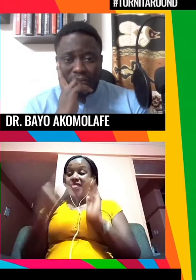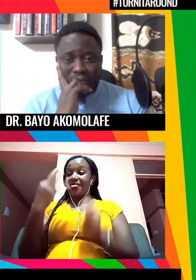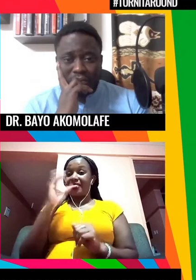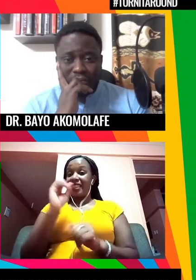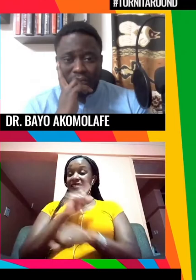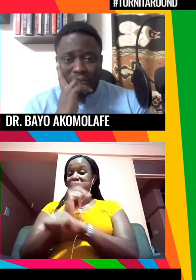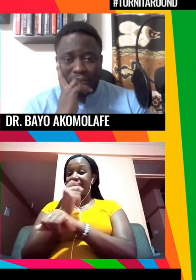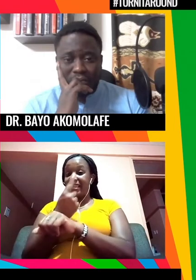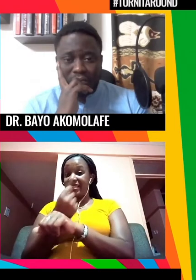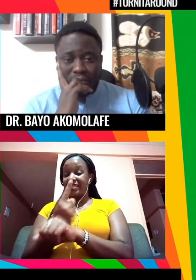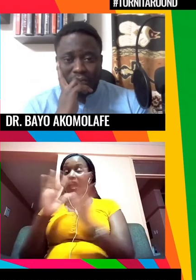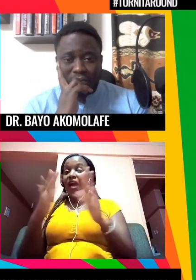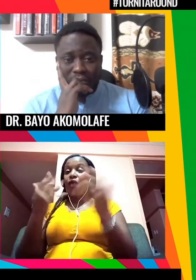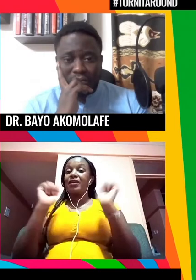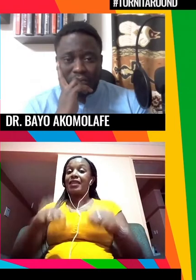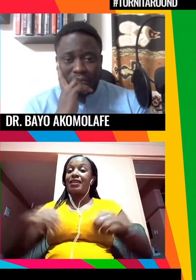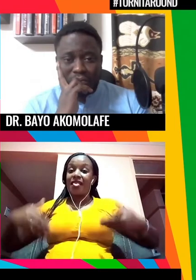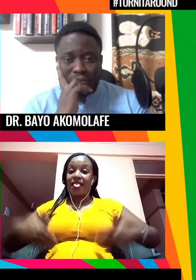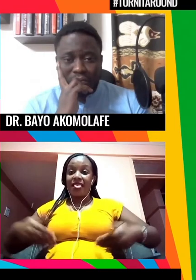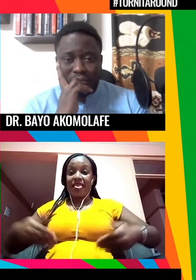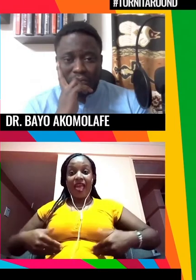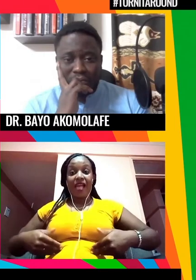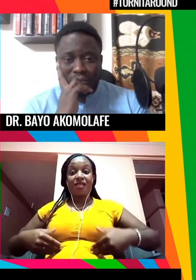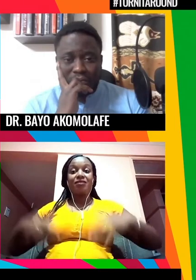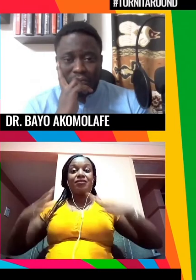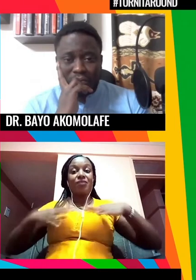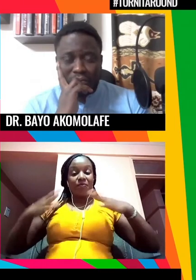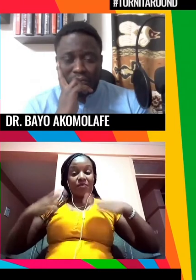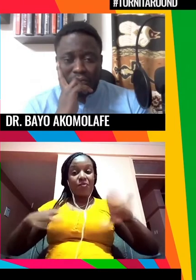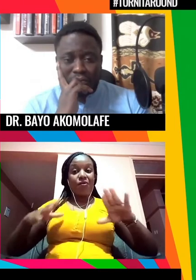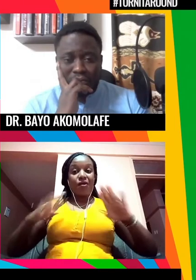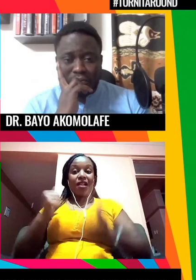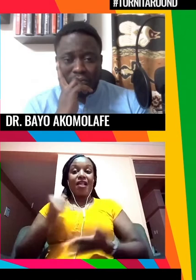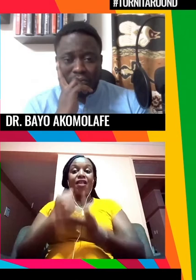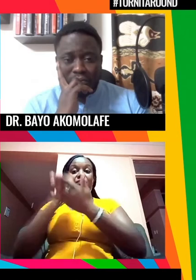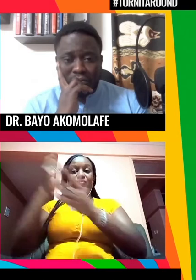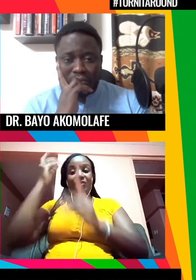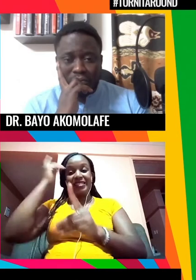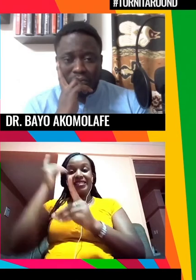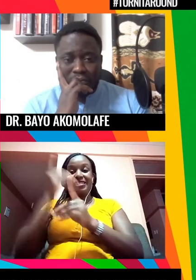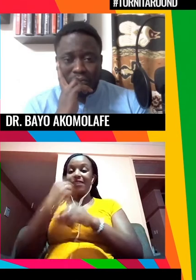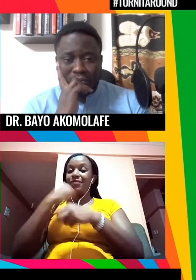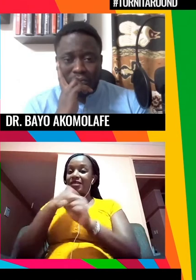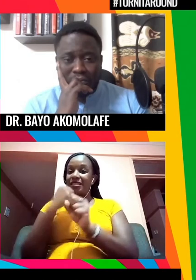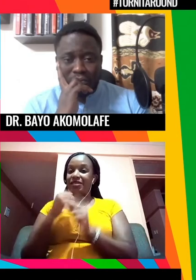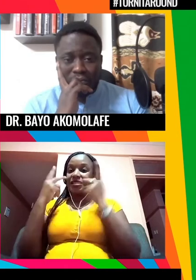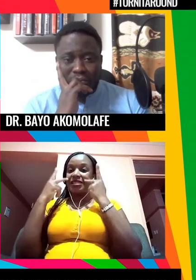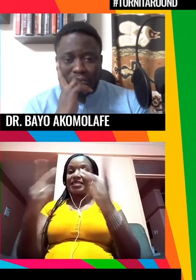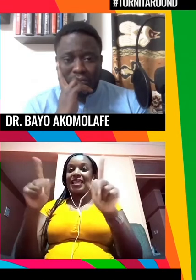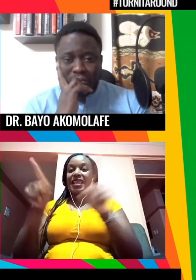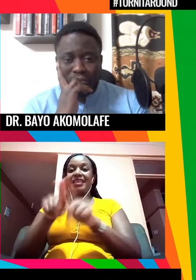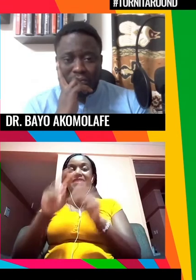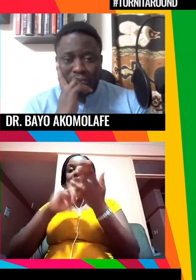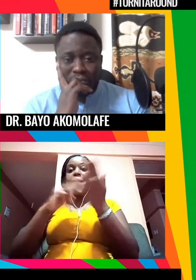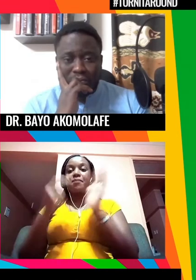¿cómo pueden los jóvenes ayudar a responsables políticos más mayores a que vean a los jóvenes